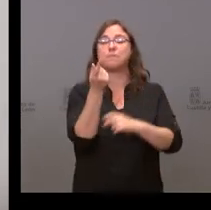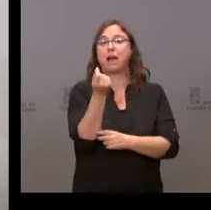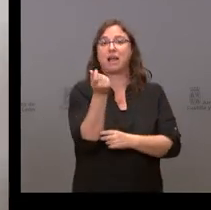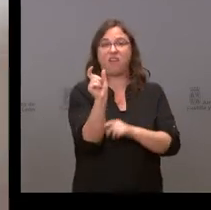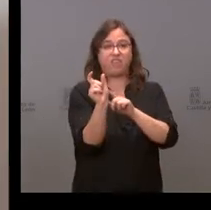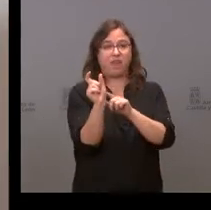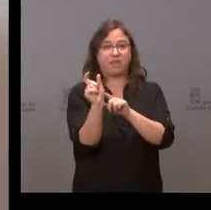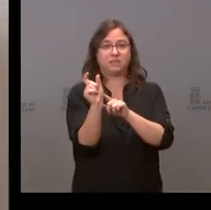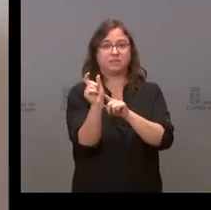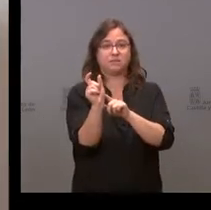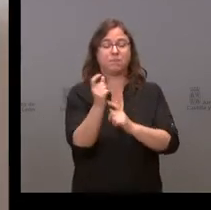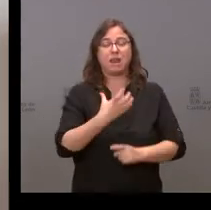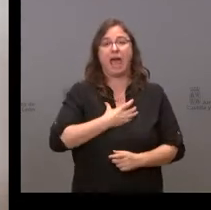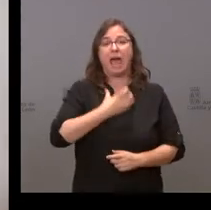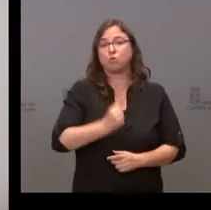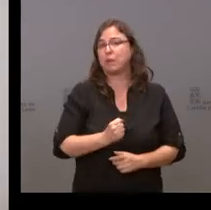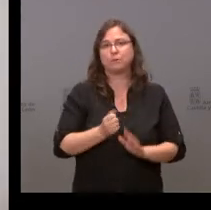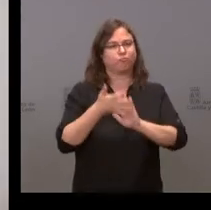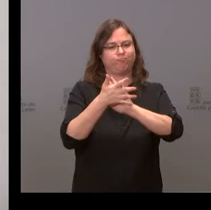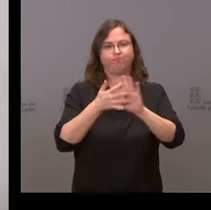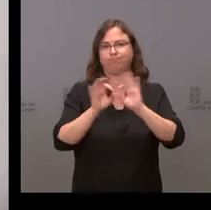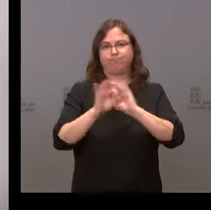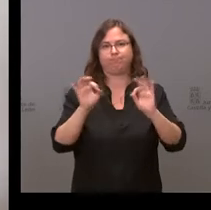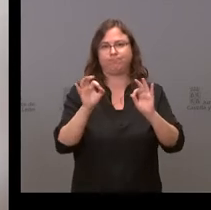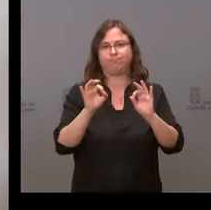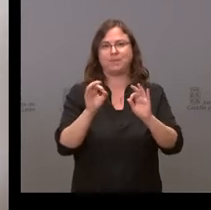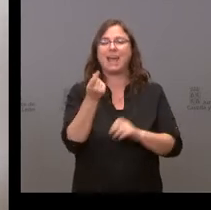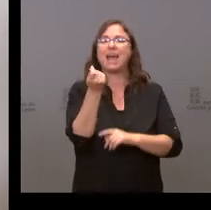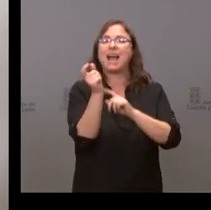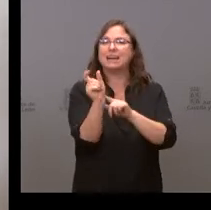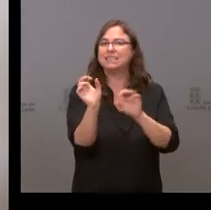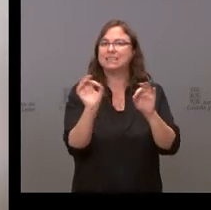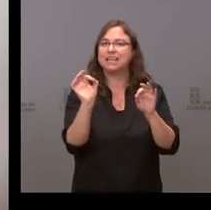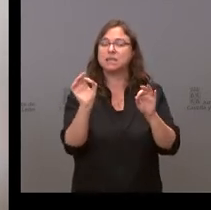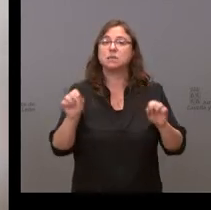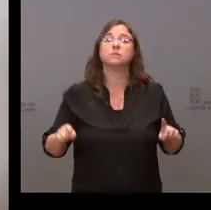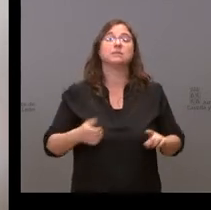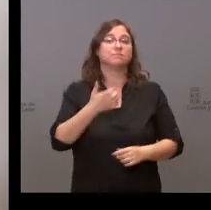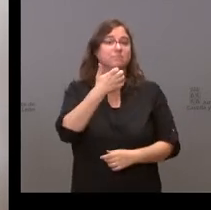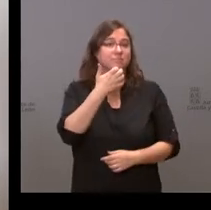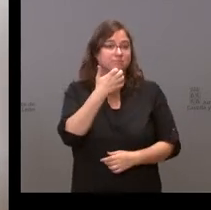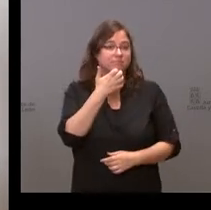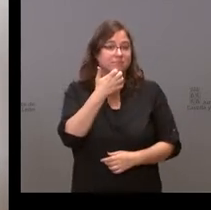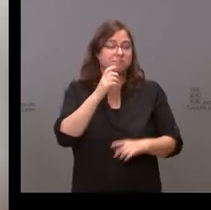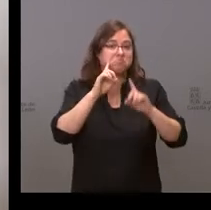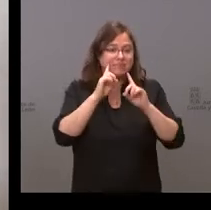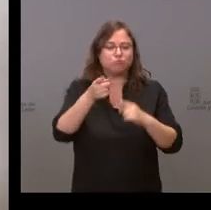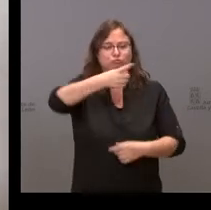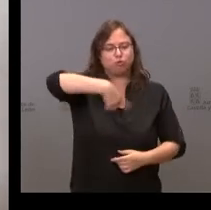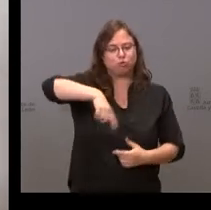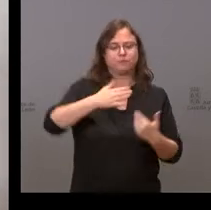las corporaciones locales no se ha hablado en ningún momento de cantidad concreta. Sí hemos trasladado todos